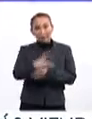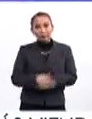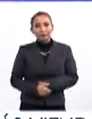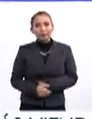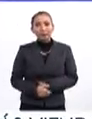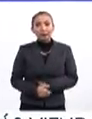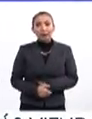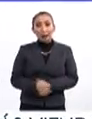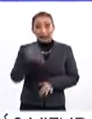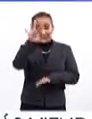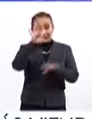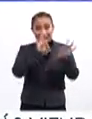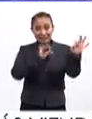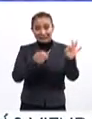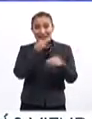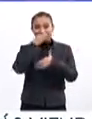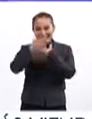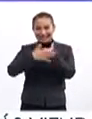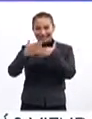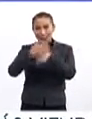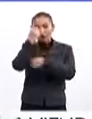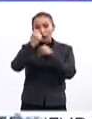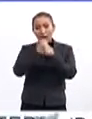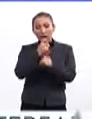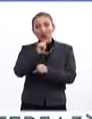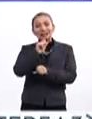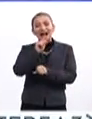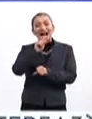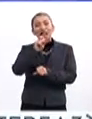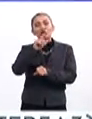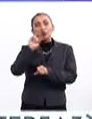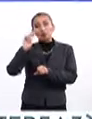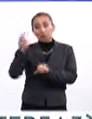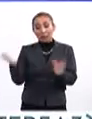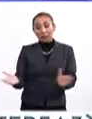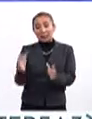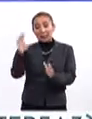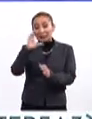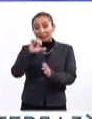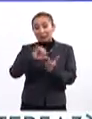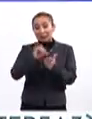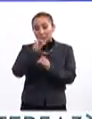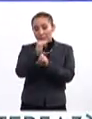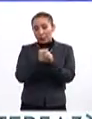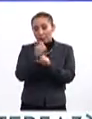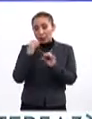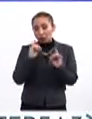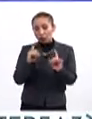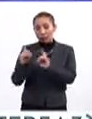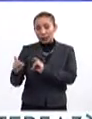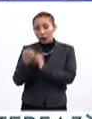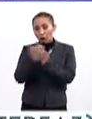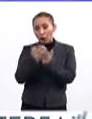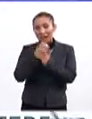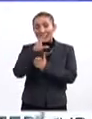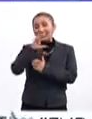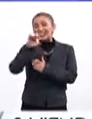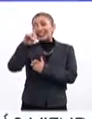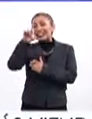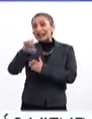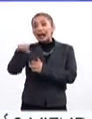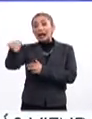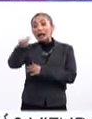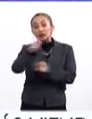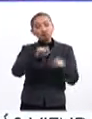Los seleccionados de la convocatoria anual de Talentum Universidad que impulsa el Centro de Investigación y Docencia Económicas, CIDE,